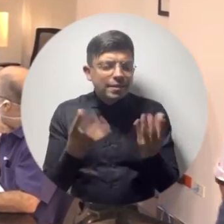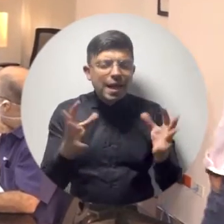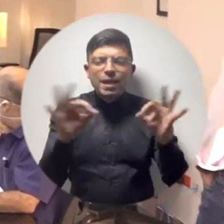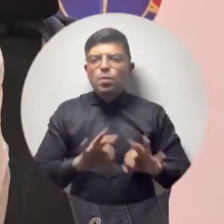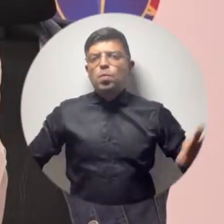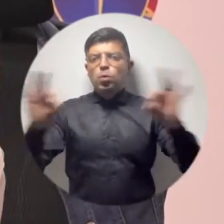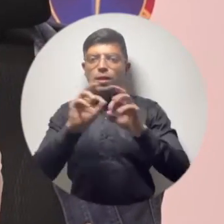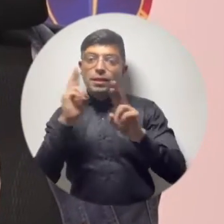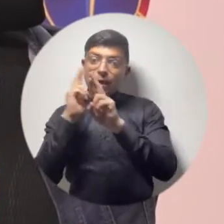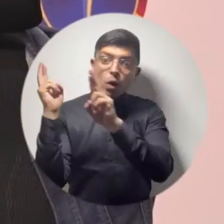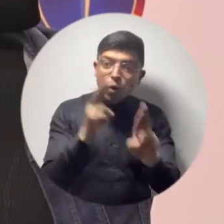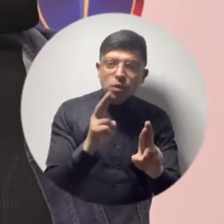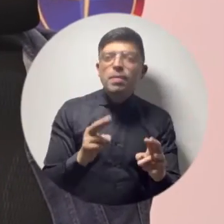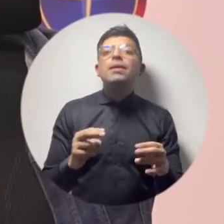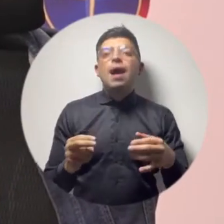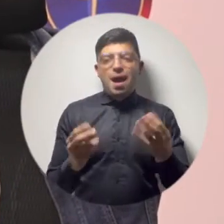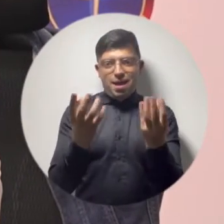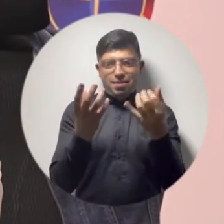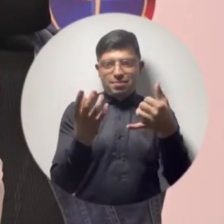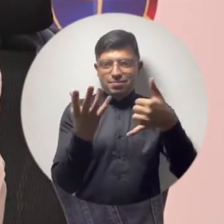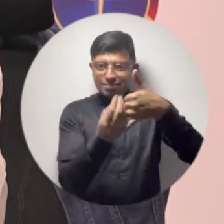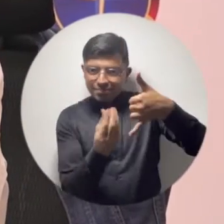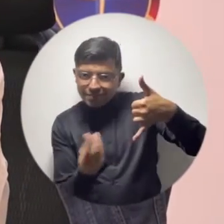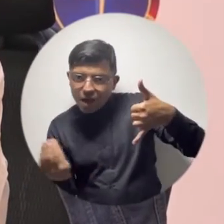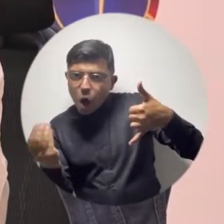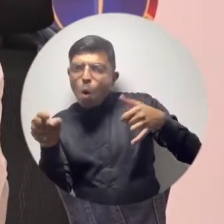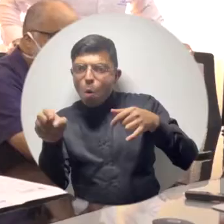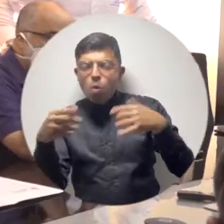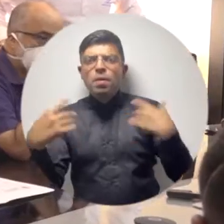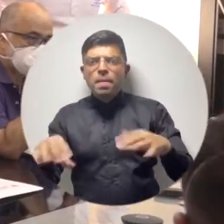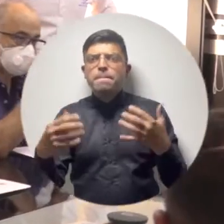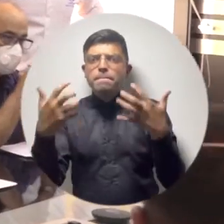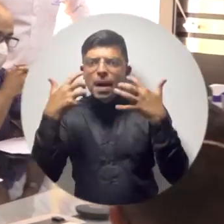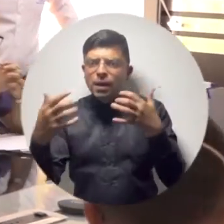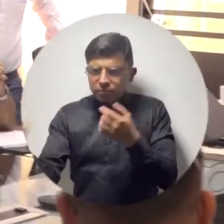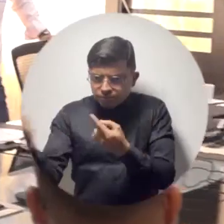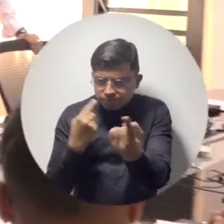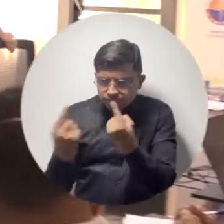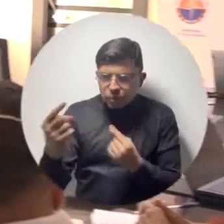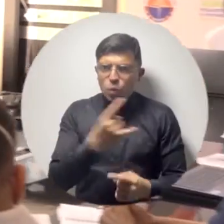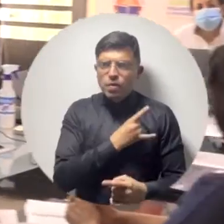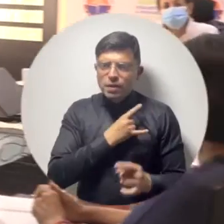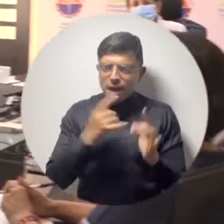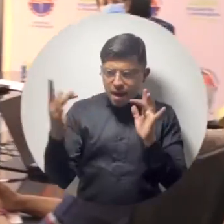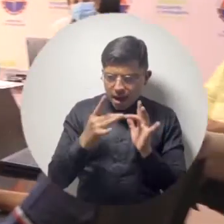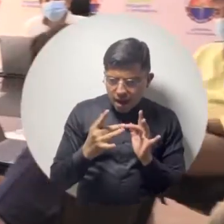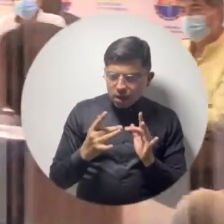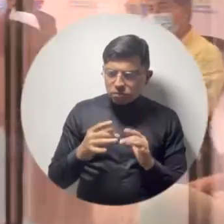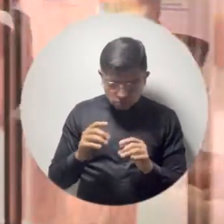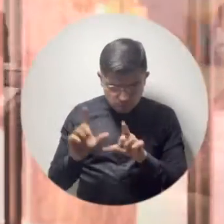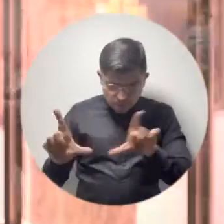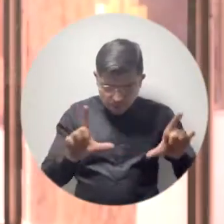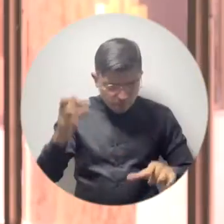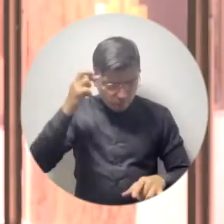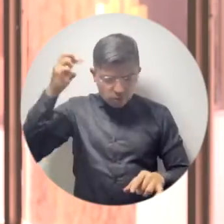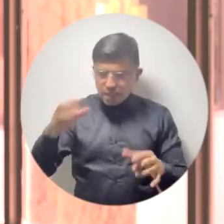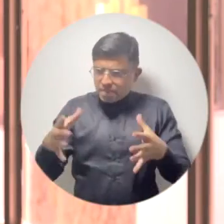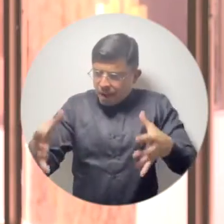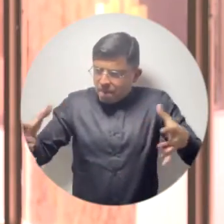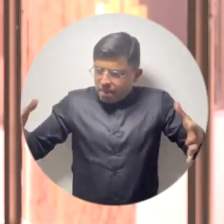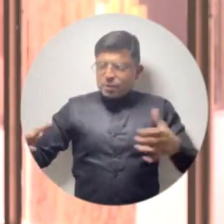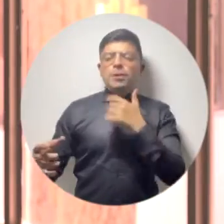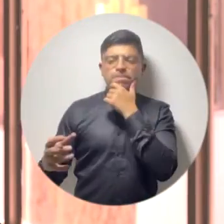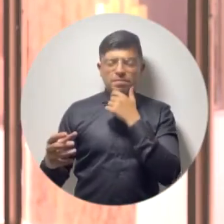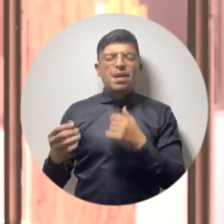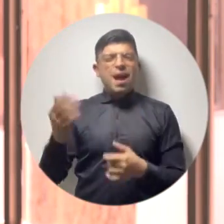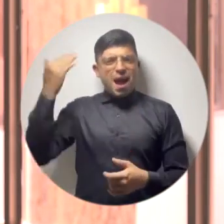y darle reconocimiento a estas etnias que cada vez se acercan más a la universidad, cada vez se hacen profesionales y de